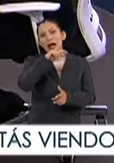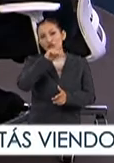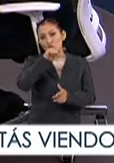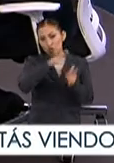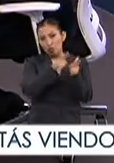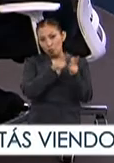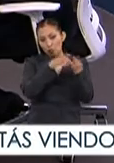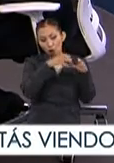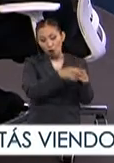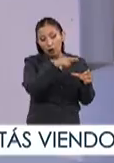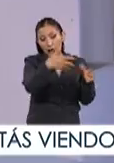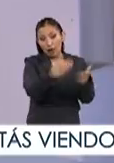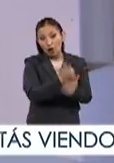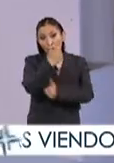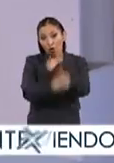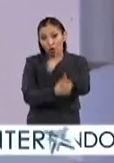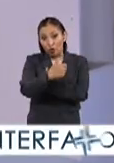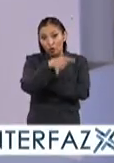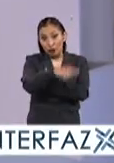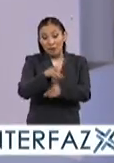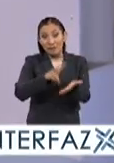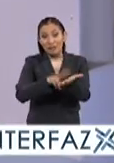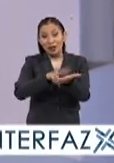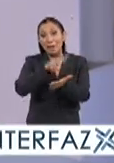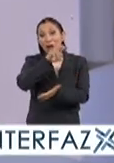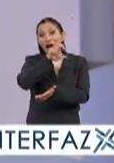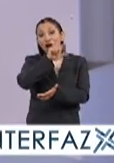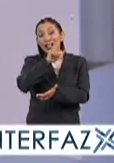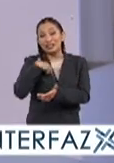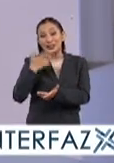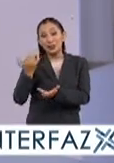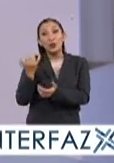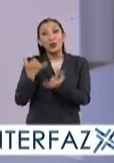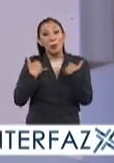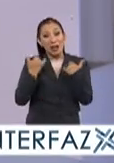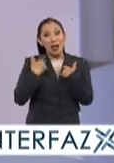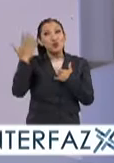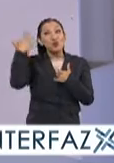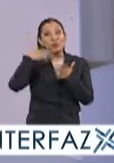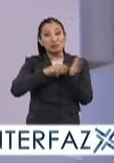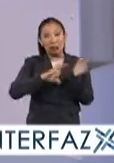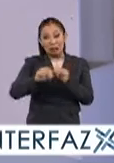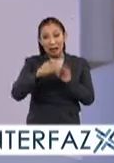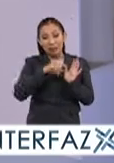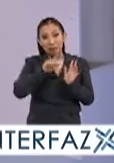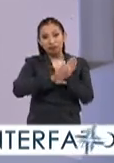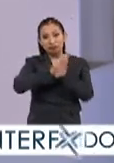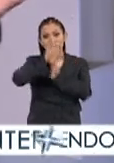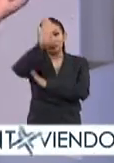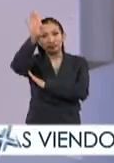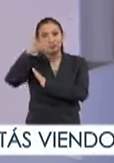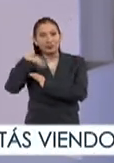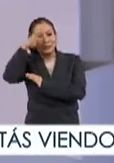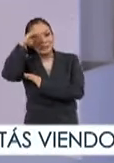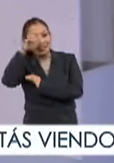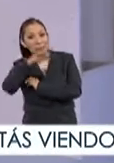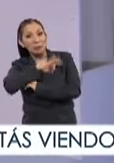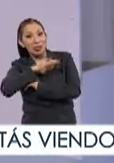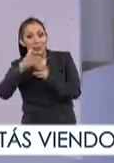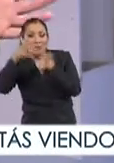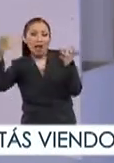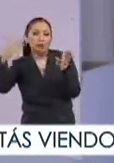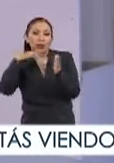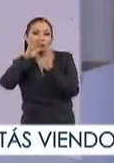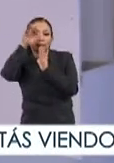que Ultimatum bueno ganó un concurso de valores juveniles ahí en los años 80 y pues despegó pensando que esto podía ser más